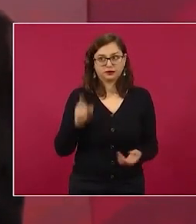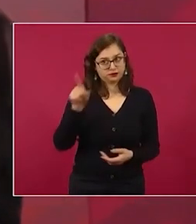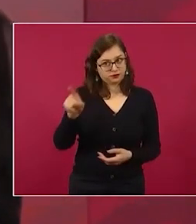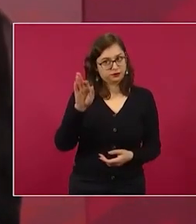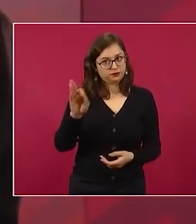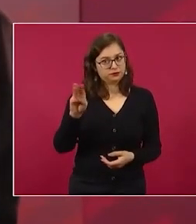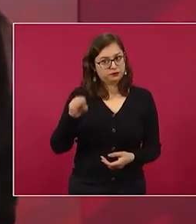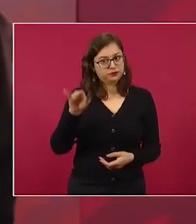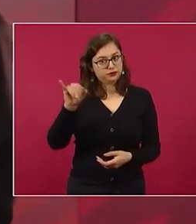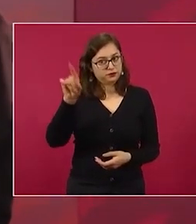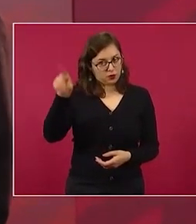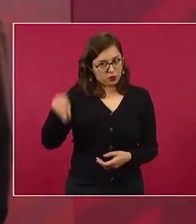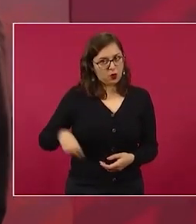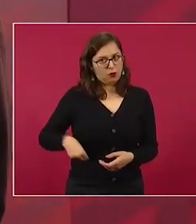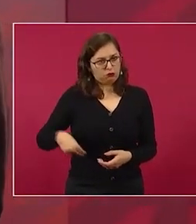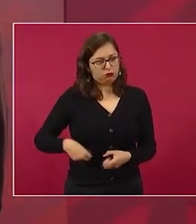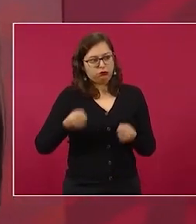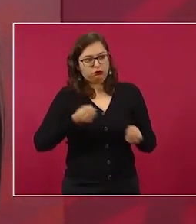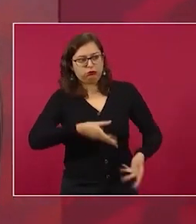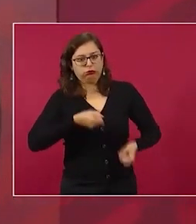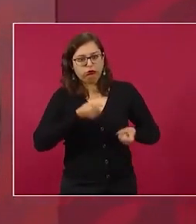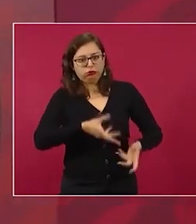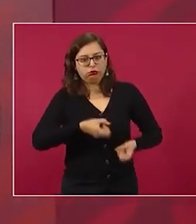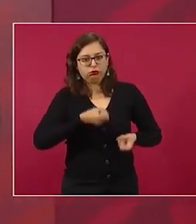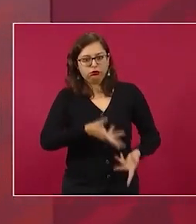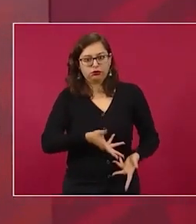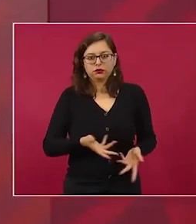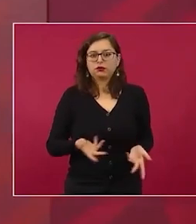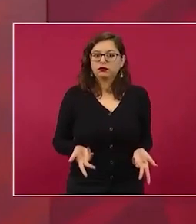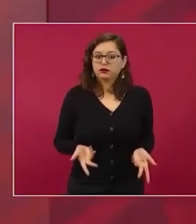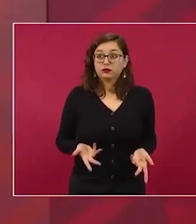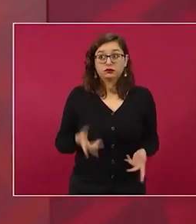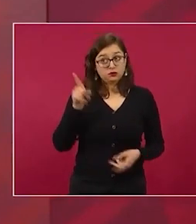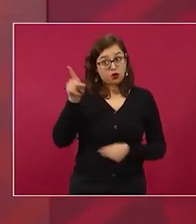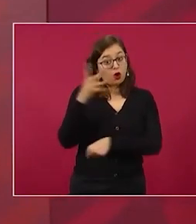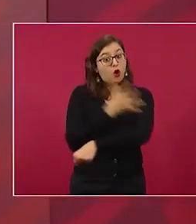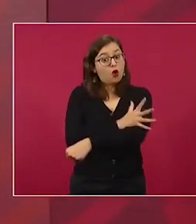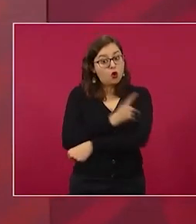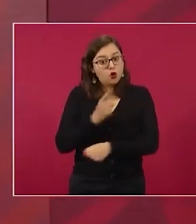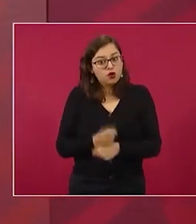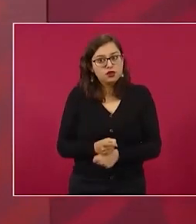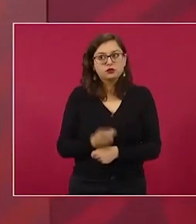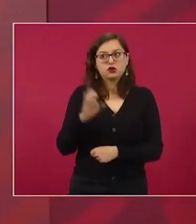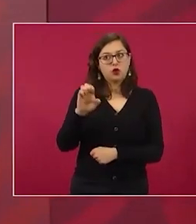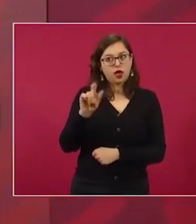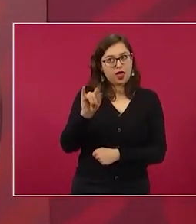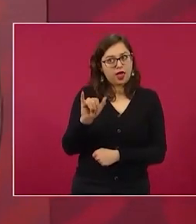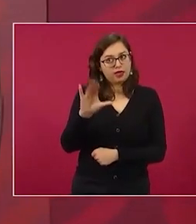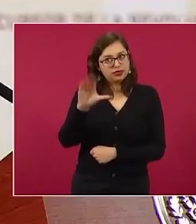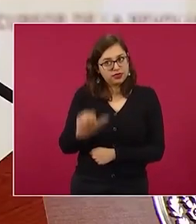con honestidad, con ética,